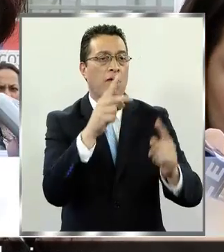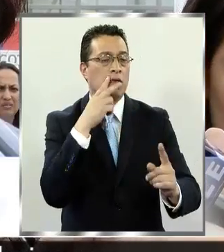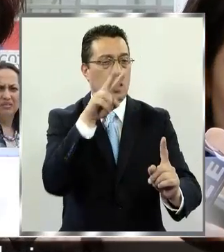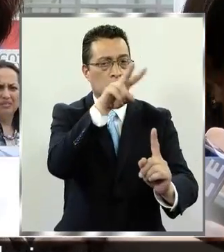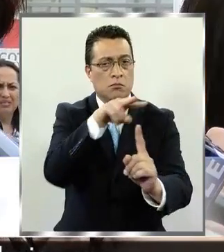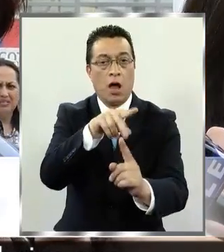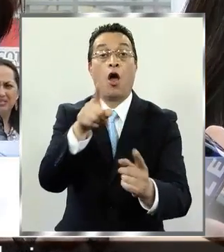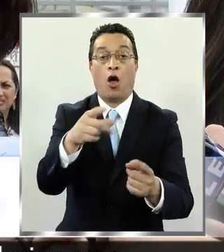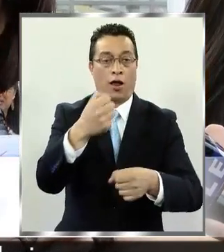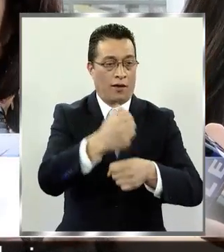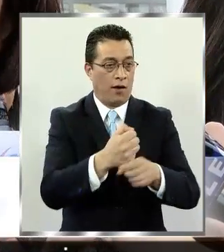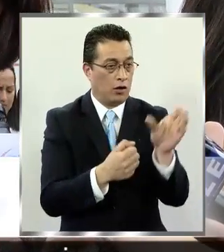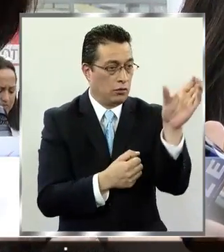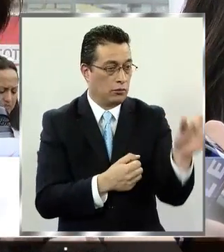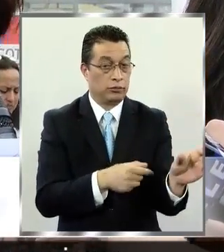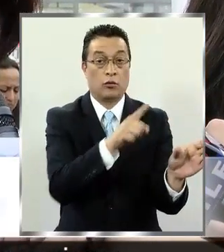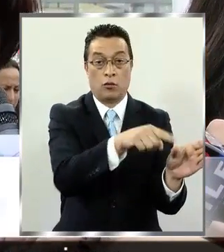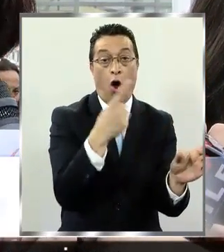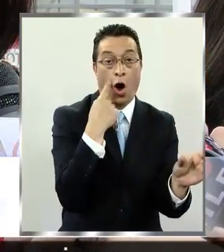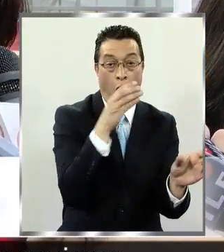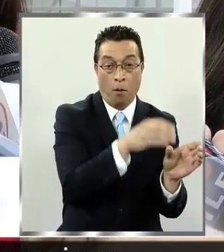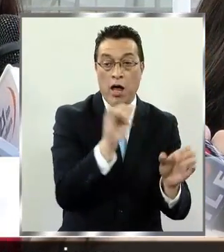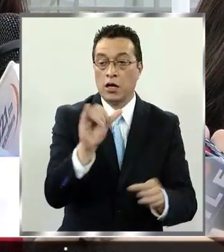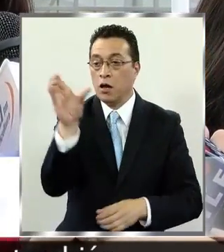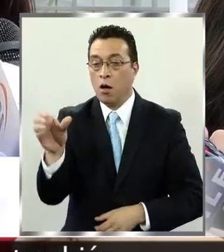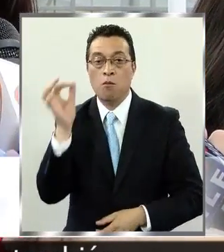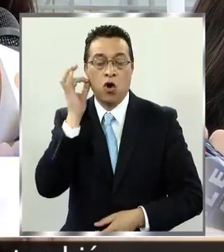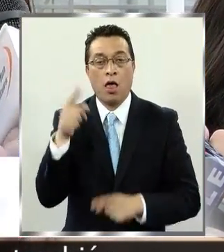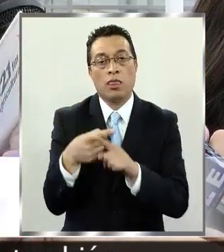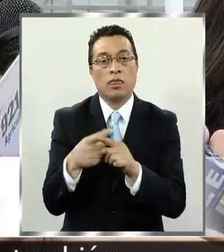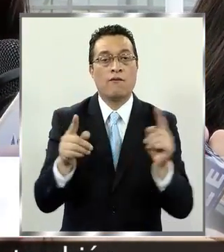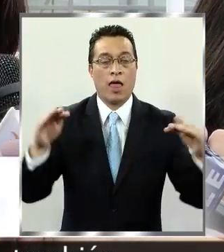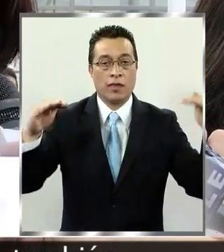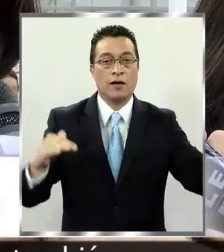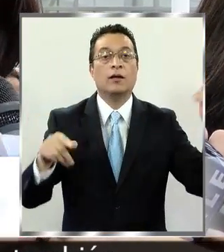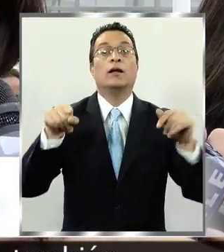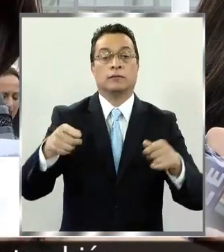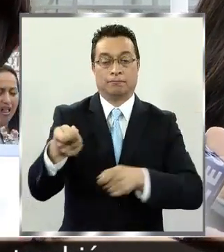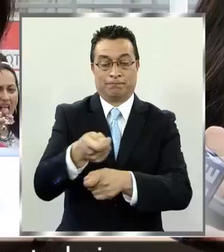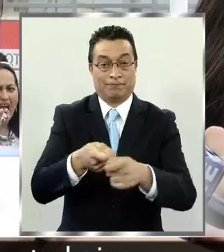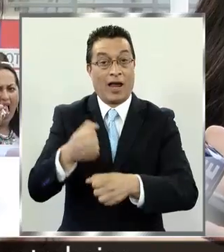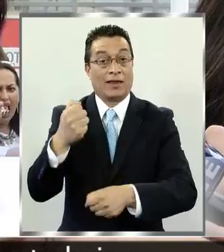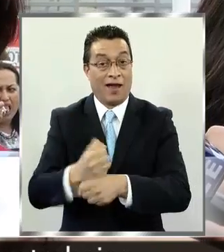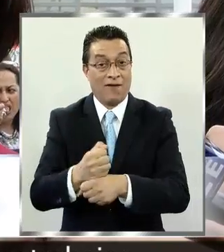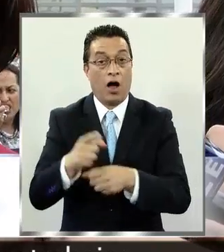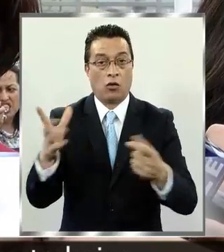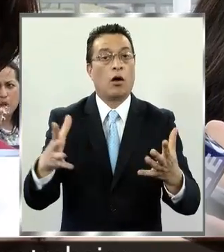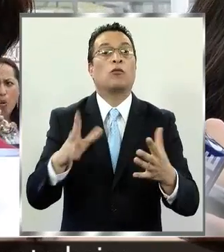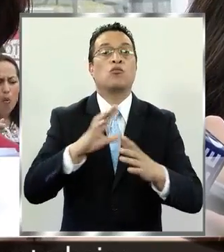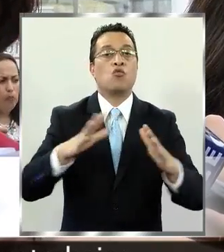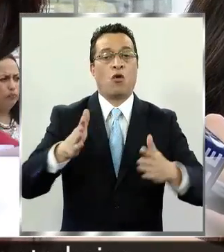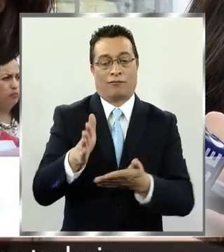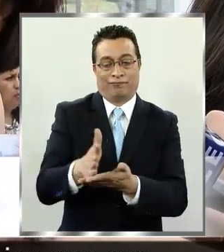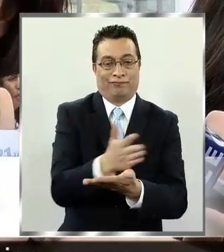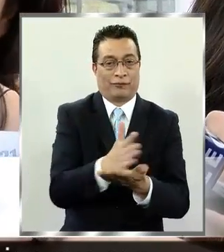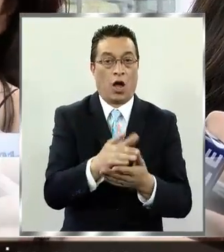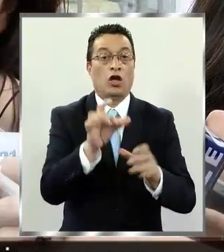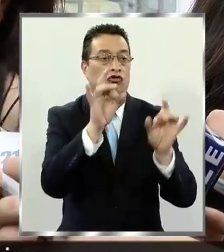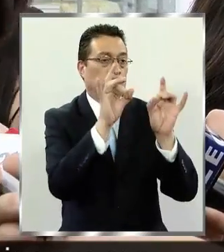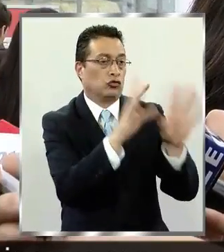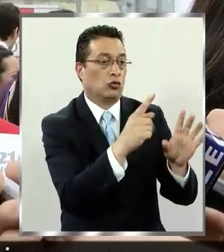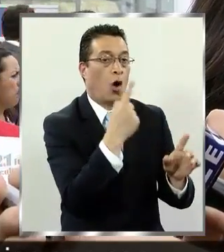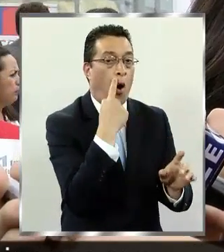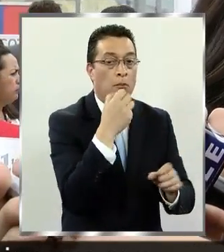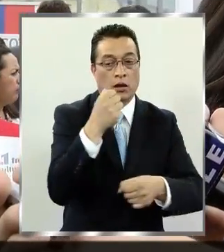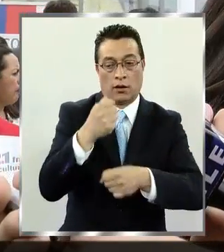de los trabajos que desempeñan los hombres y las mujeres, que hay un mercado laboral también tremendamente segregado, hay trabajos que son de